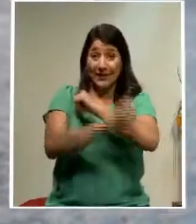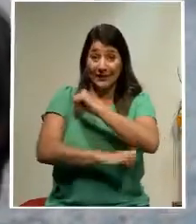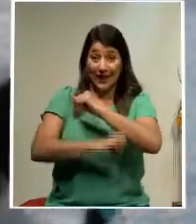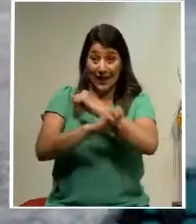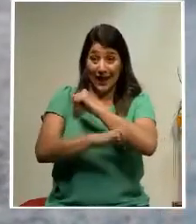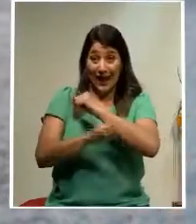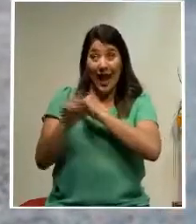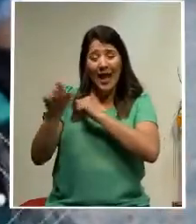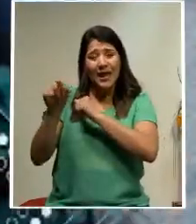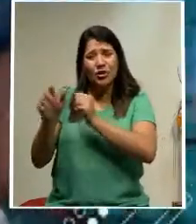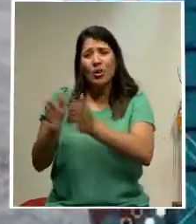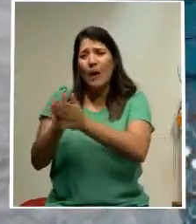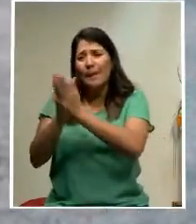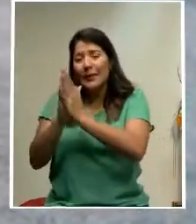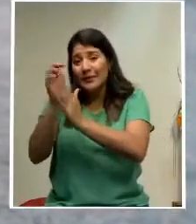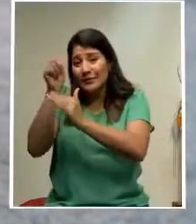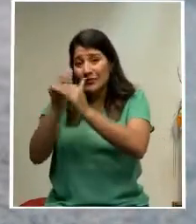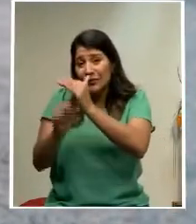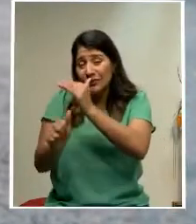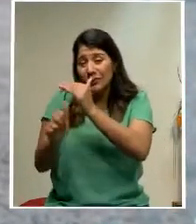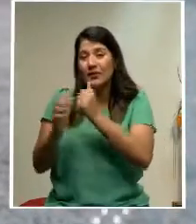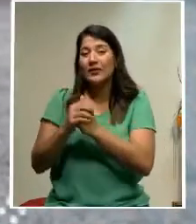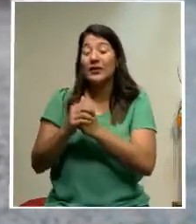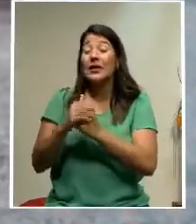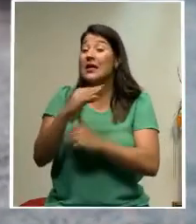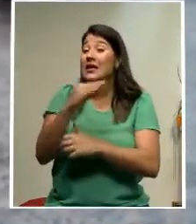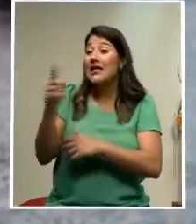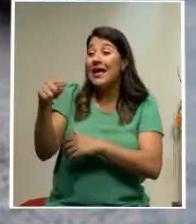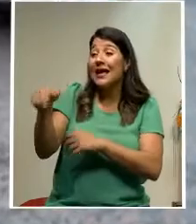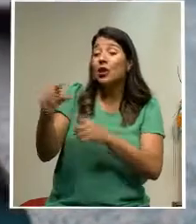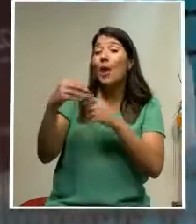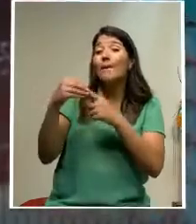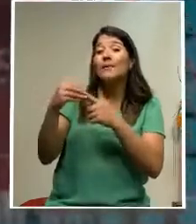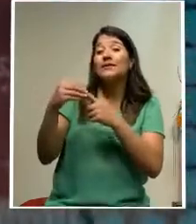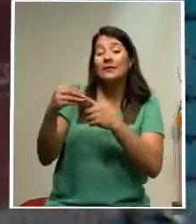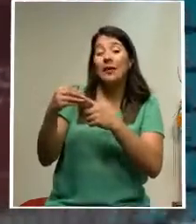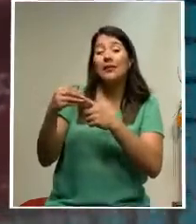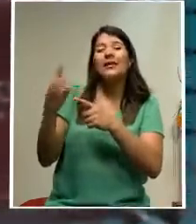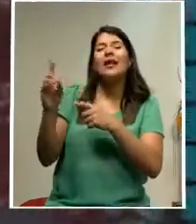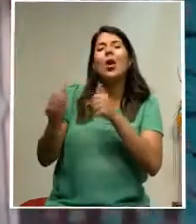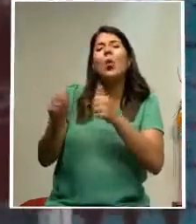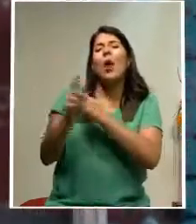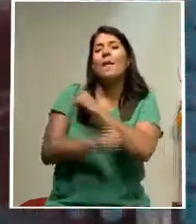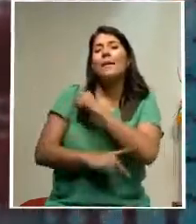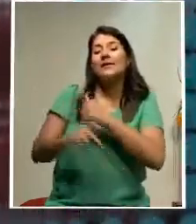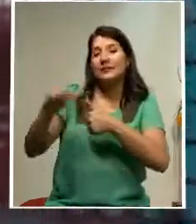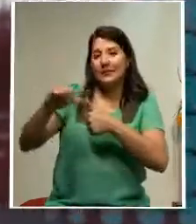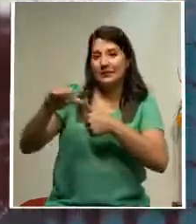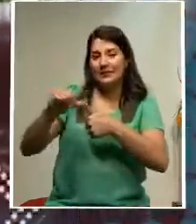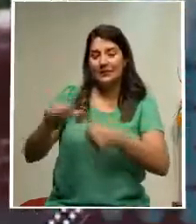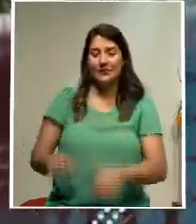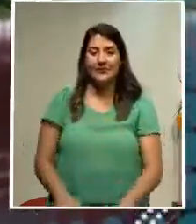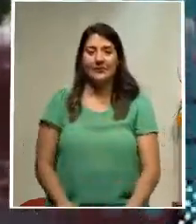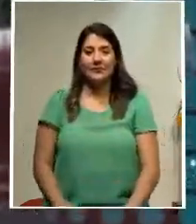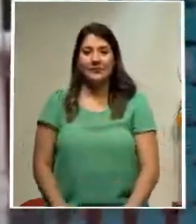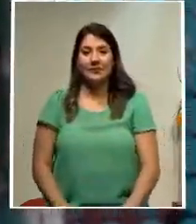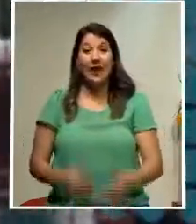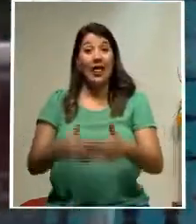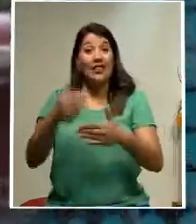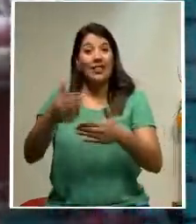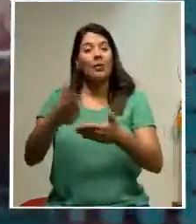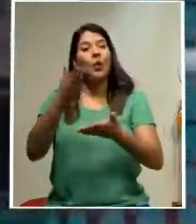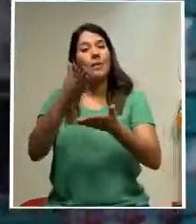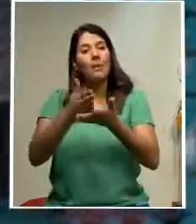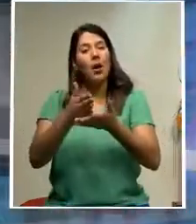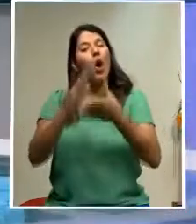solicitando asilo y eran principalmente procedentes de Centroamérica. Al volver de la